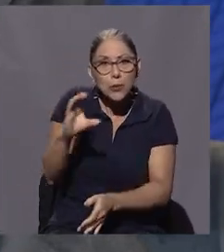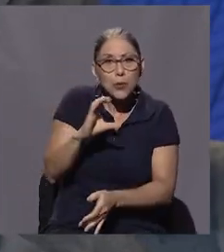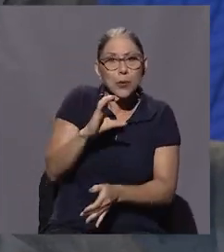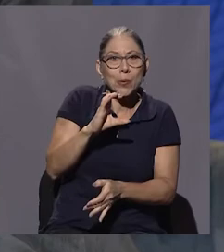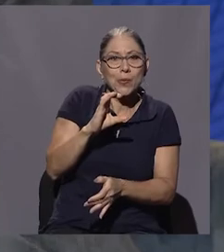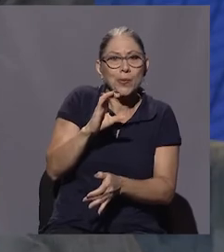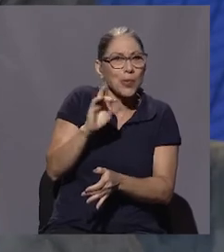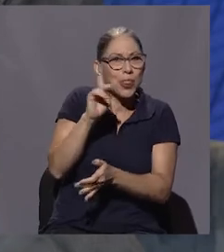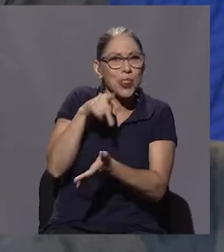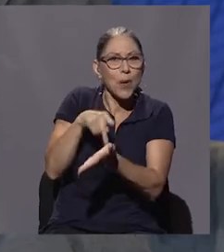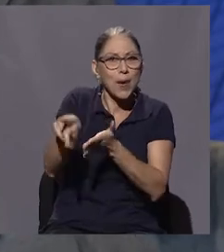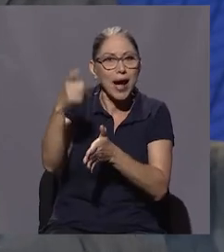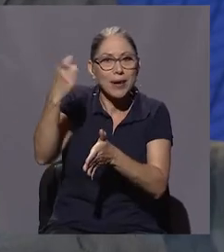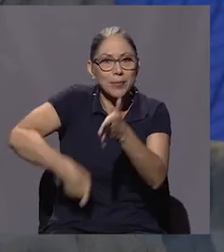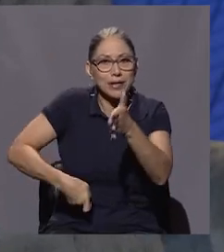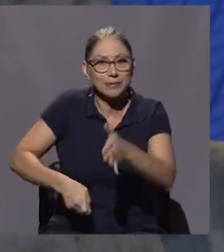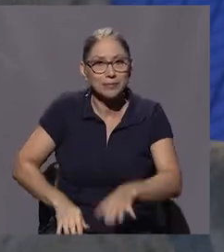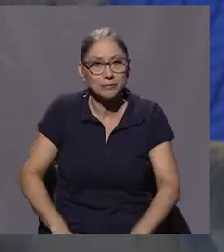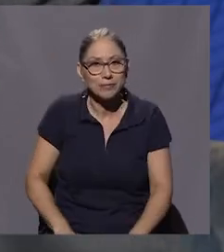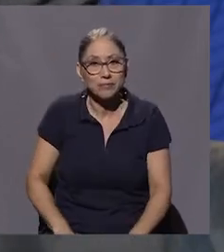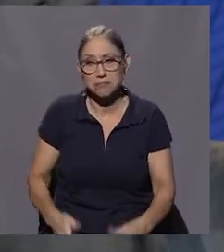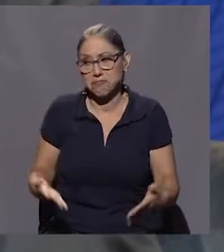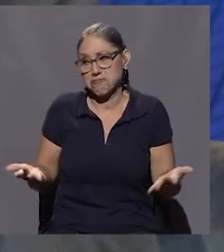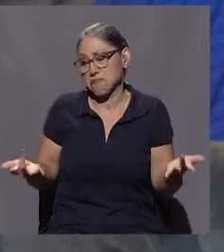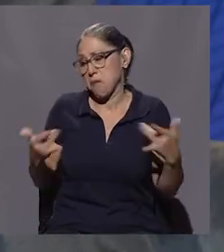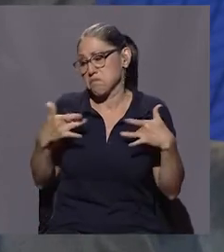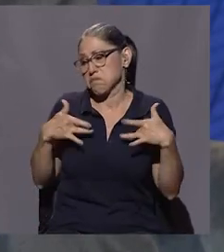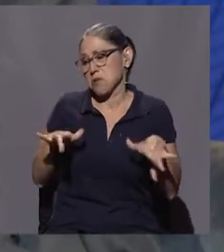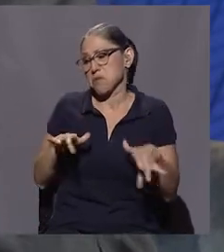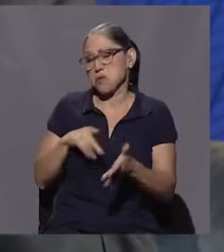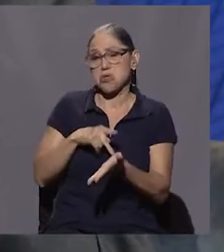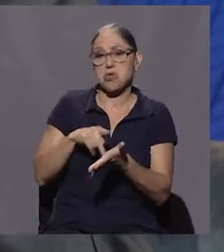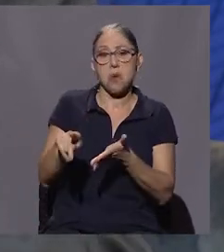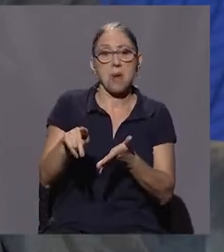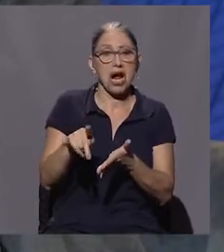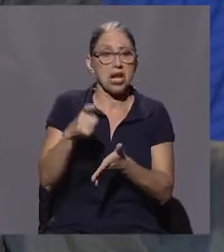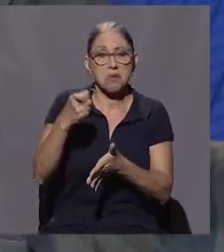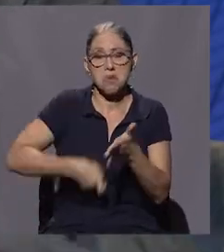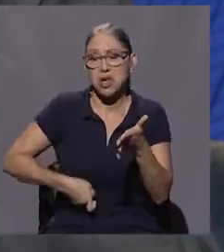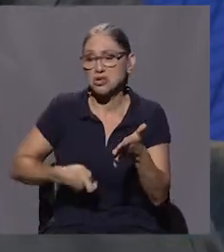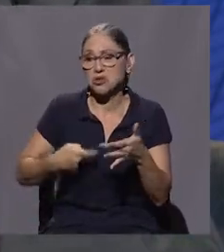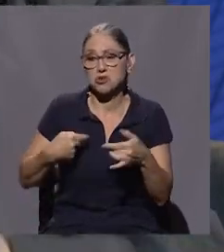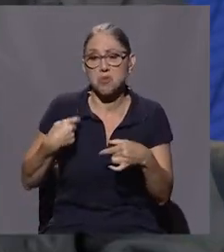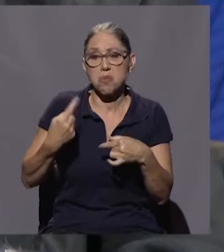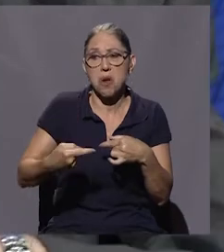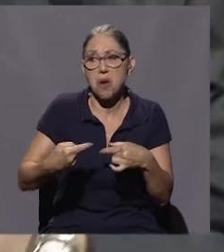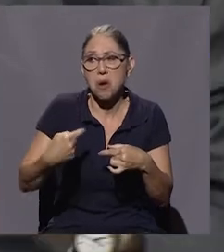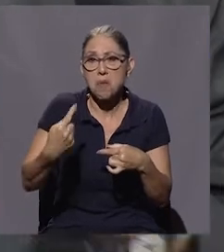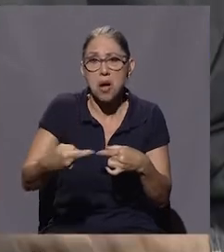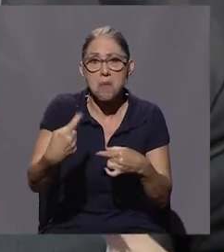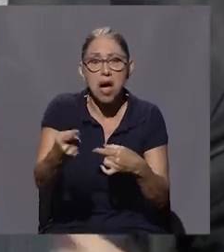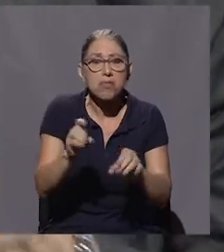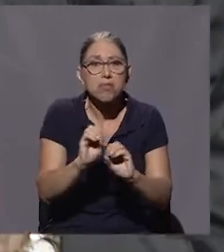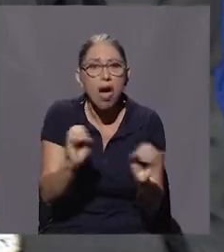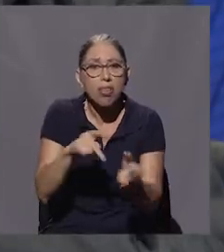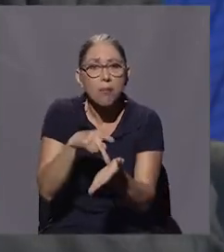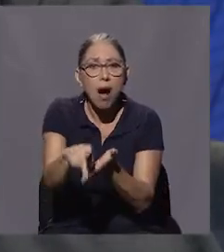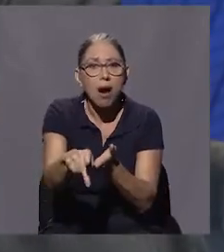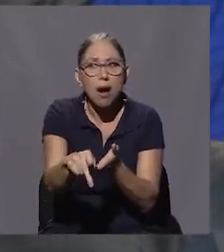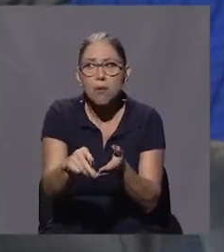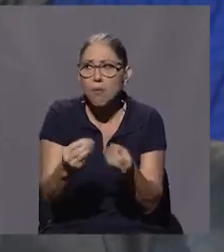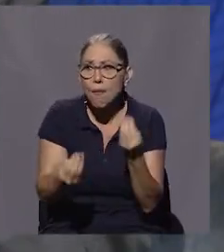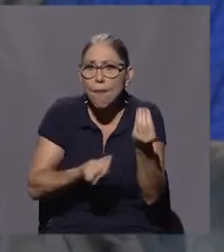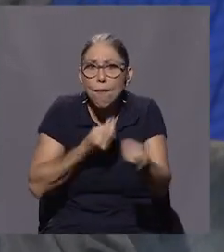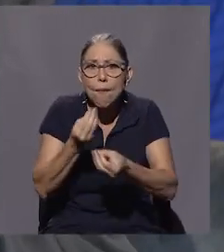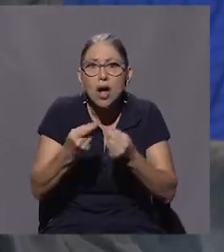Y claro, es muy bonito no pagar un año, no pagar el ocho, no pagar el ocho, no pagar el ocho, y un